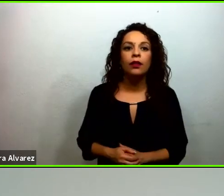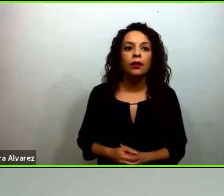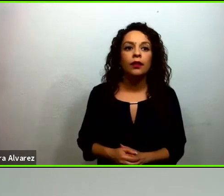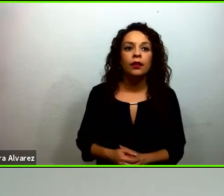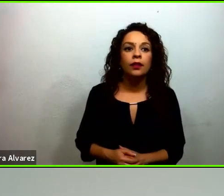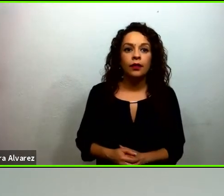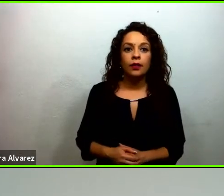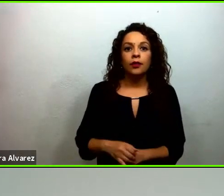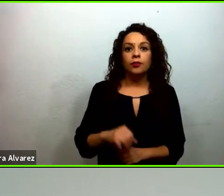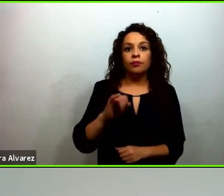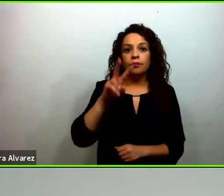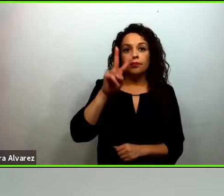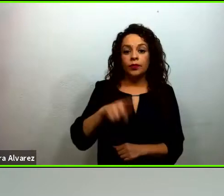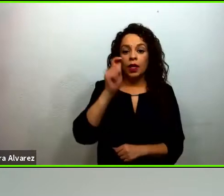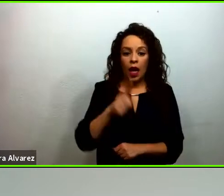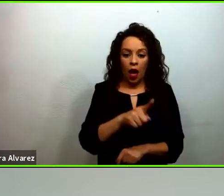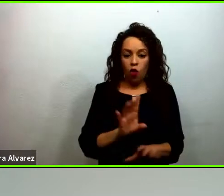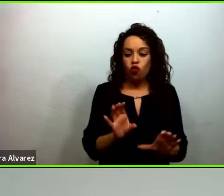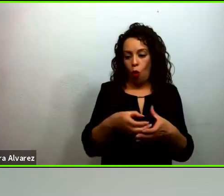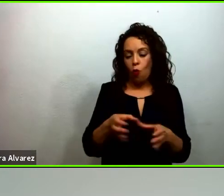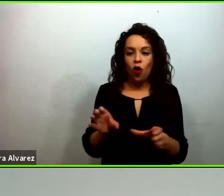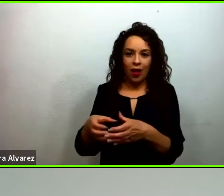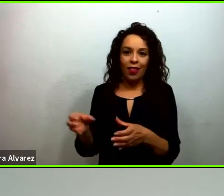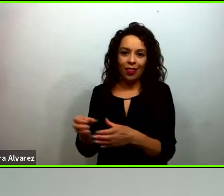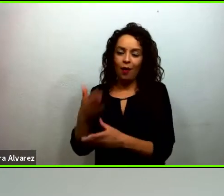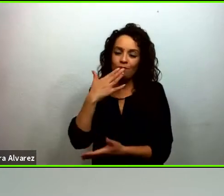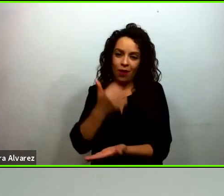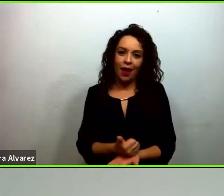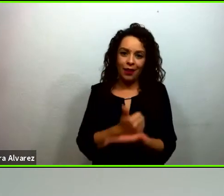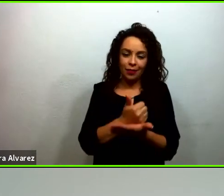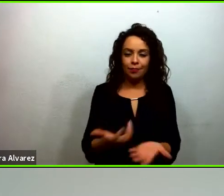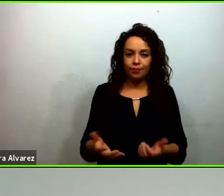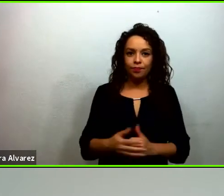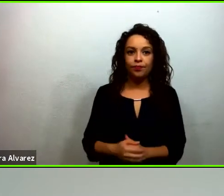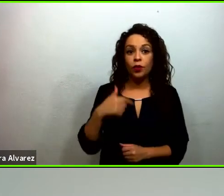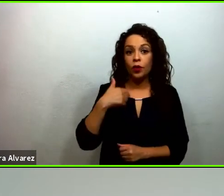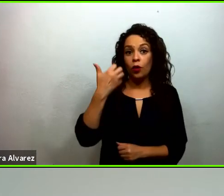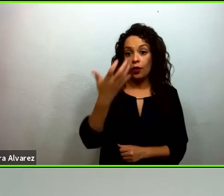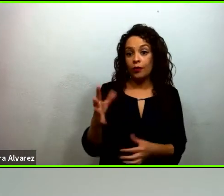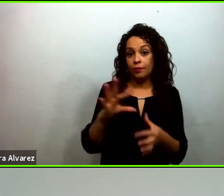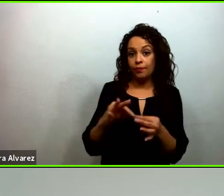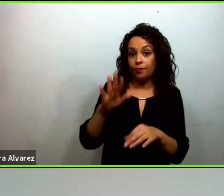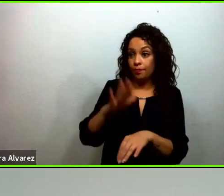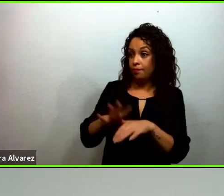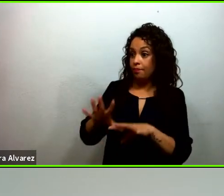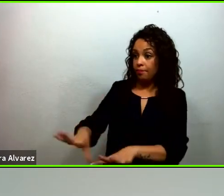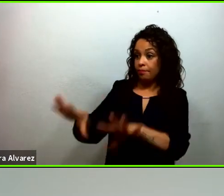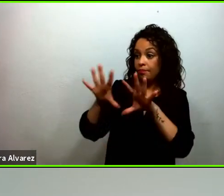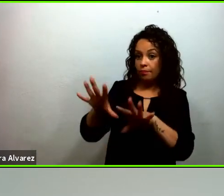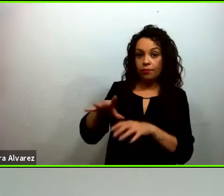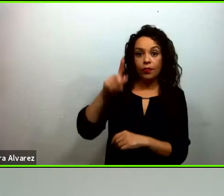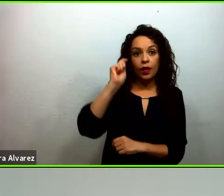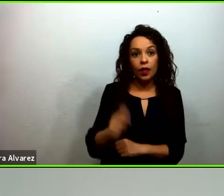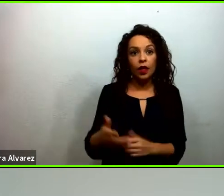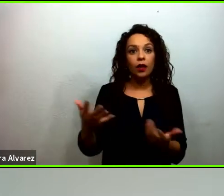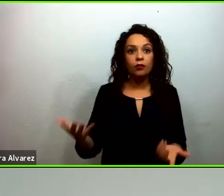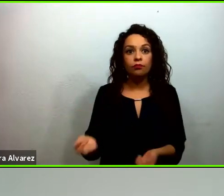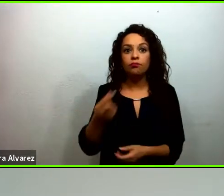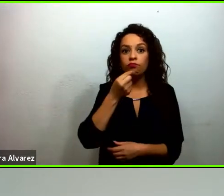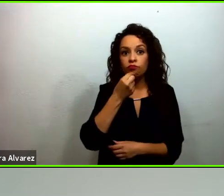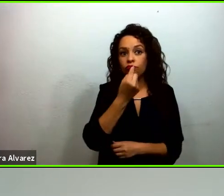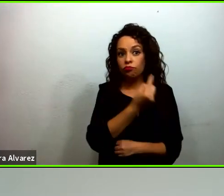también me gustaría destacar el foco que ustedes han tenido en la primera infancia muchos